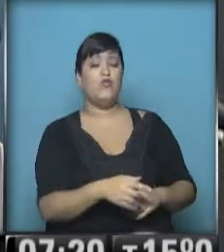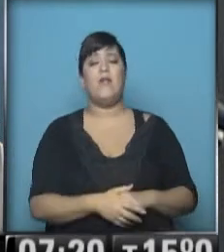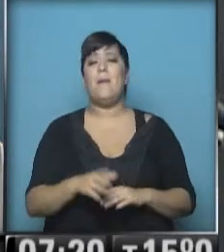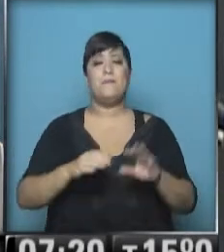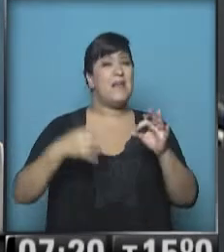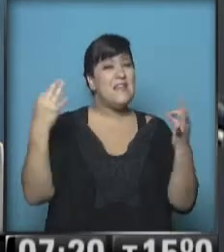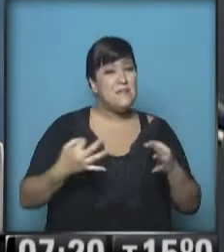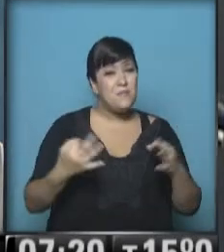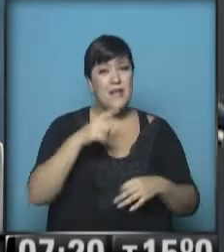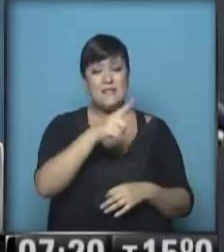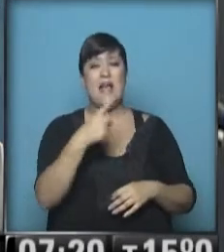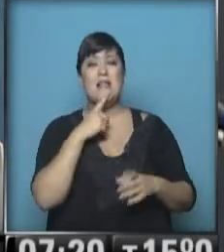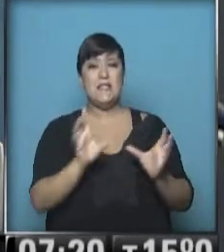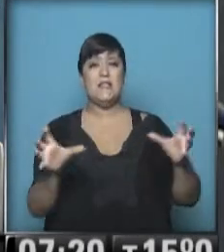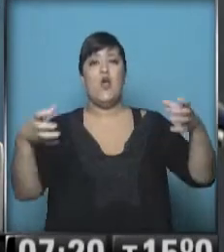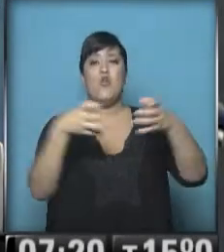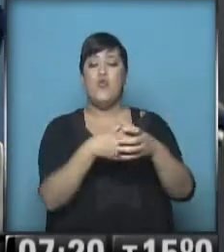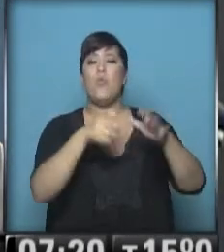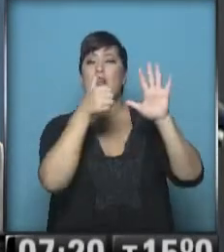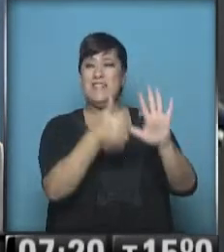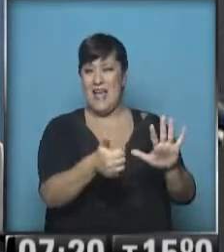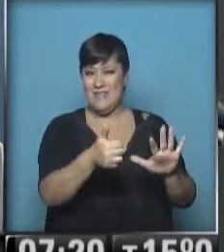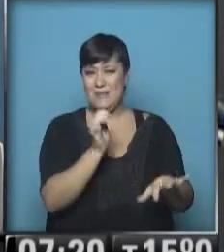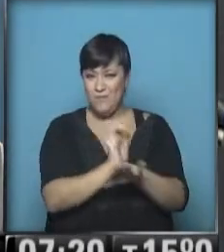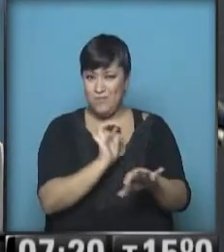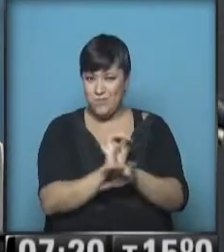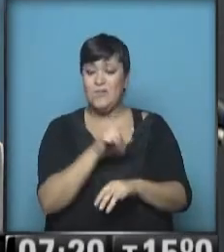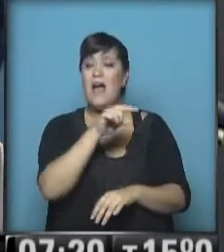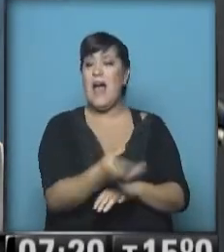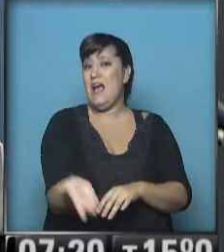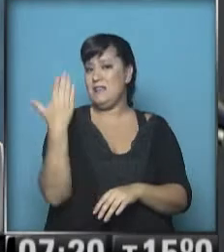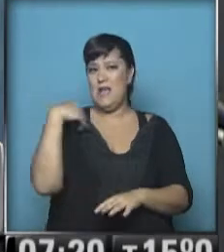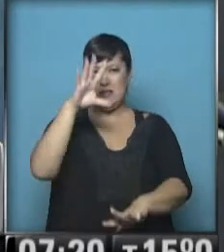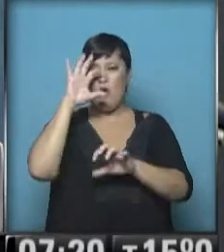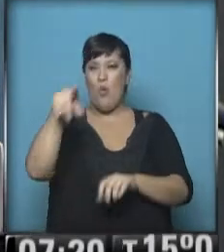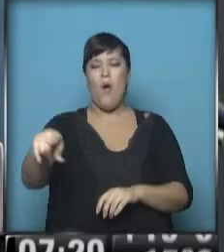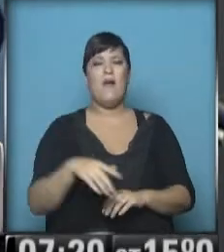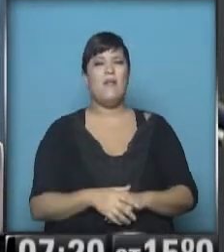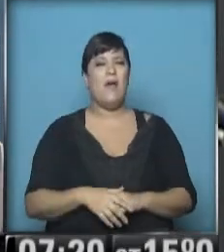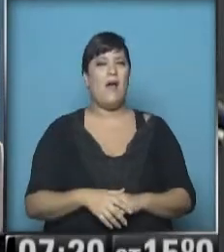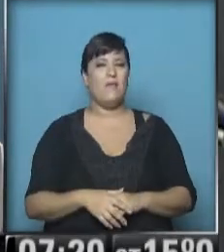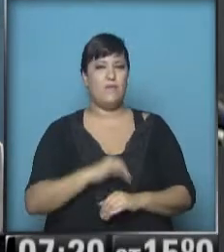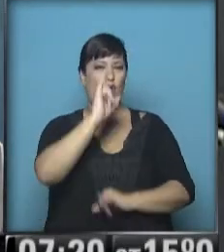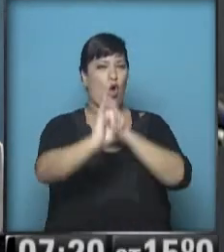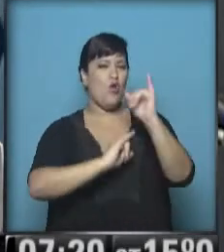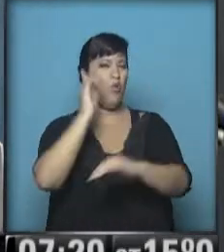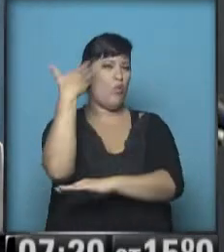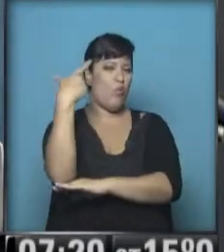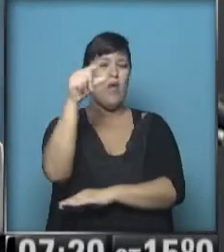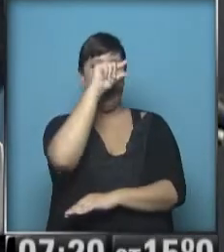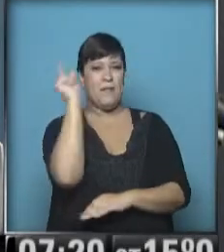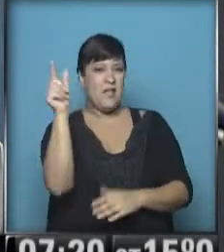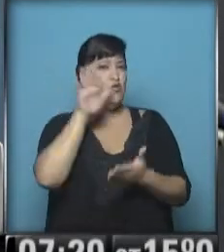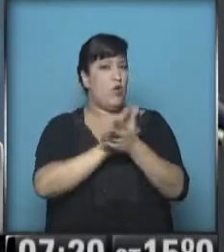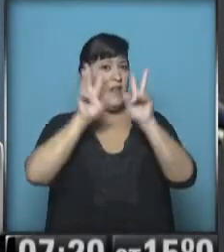particular nos referimos al grupo de los seis. Bueno, ayer se acuerdan que compartíamos el testimonio del jefe de gabinete sobre este